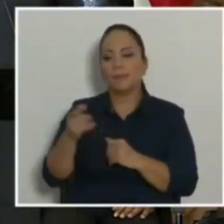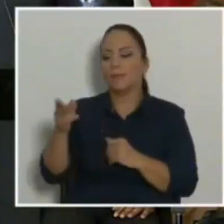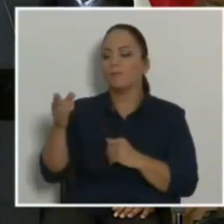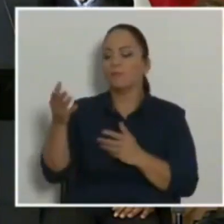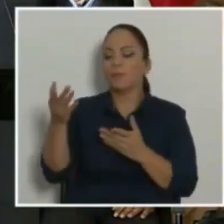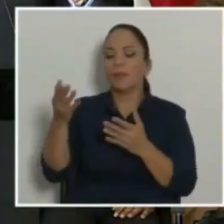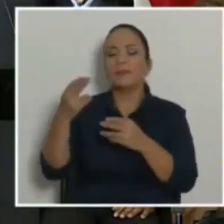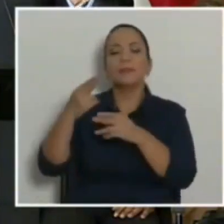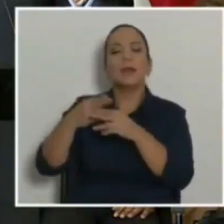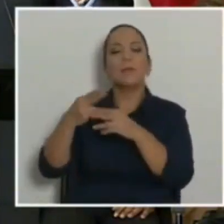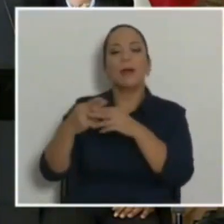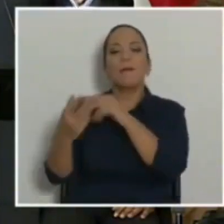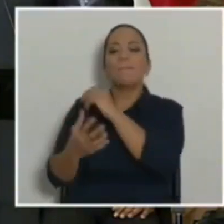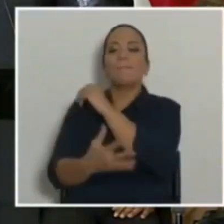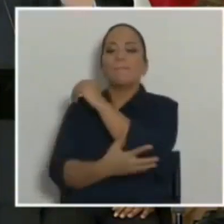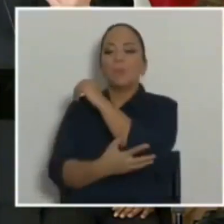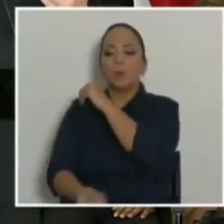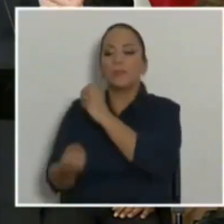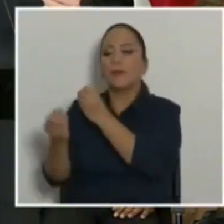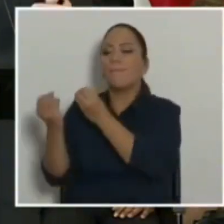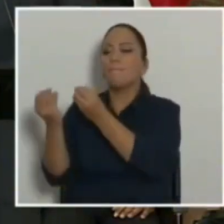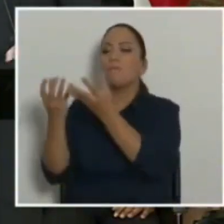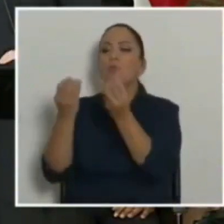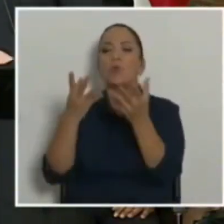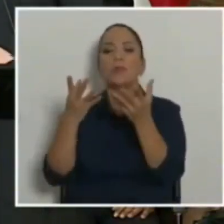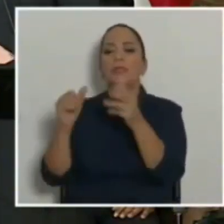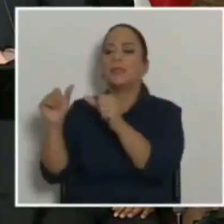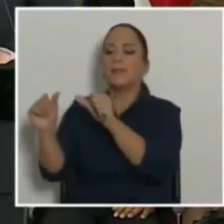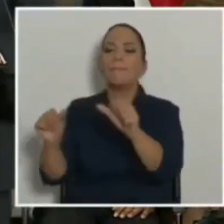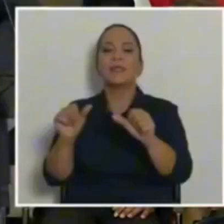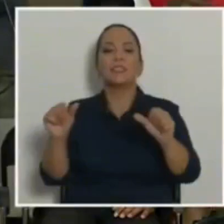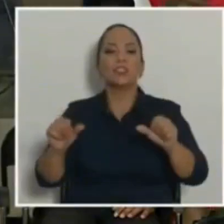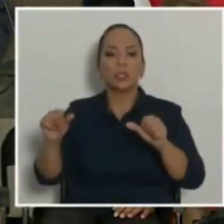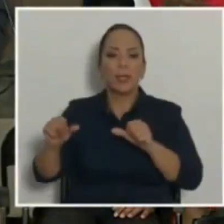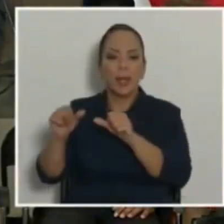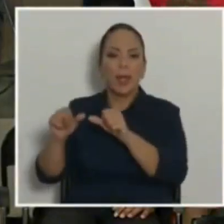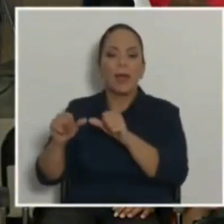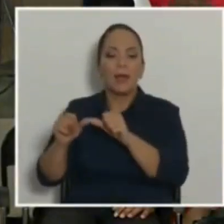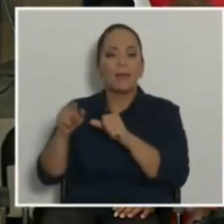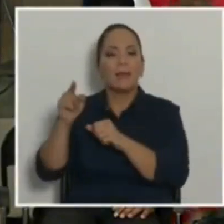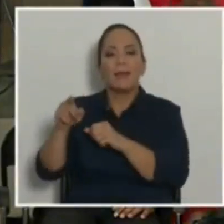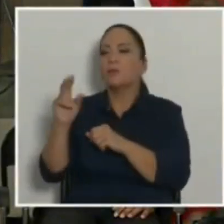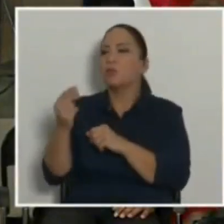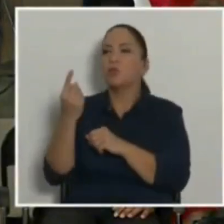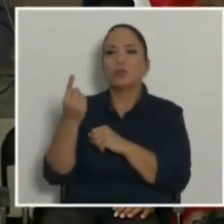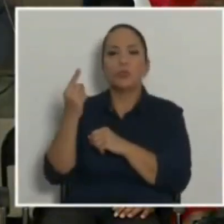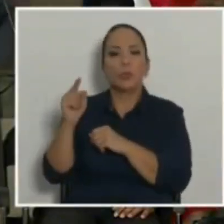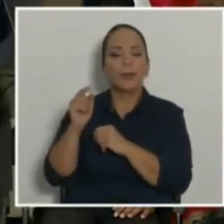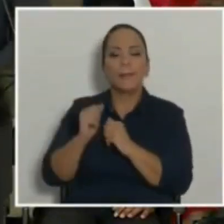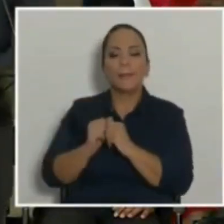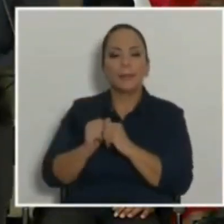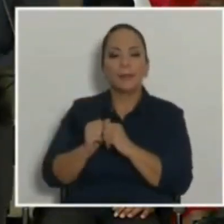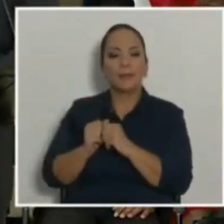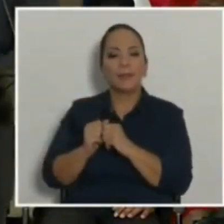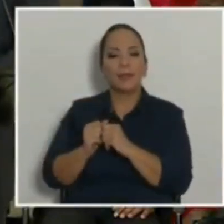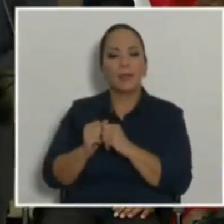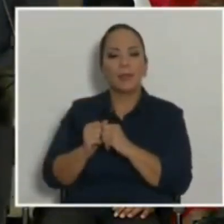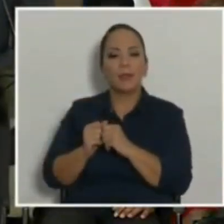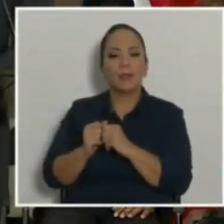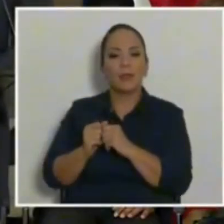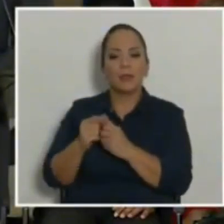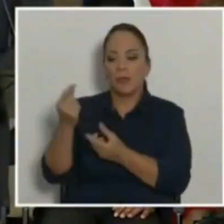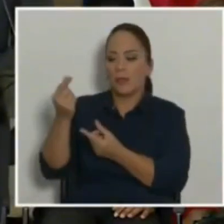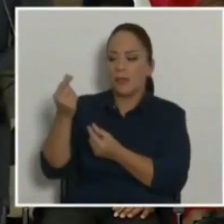pobreza multidimensional, que no solo mide los recursos